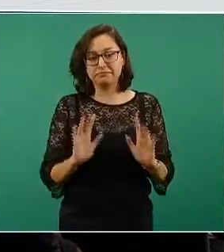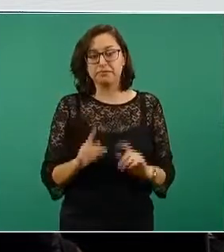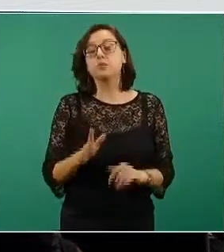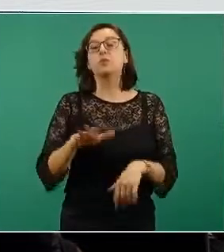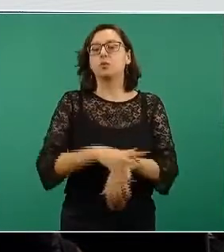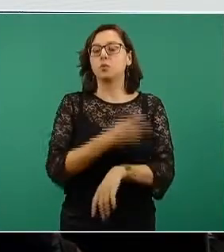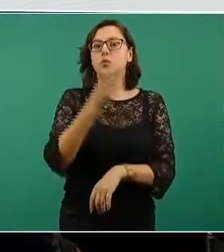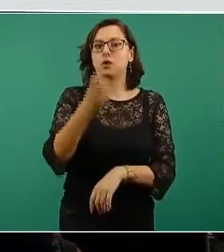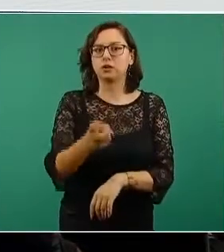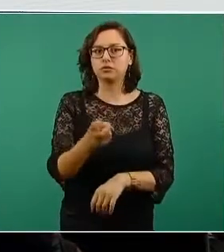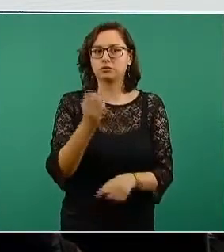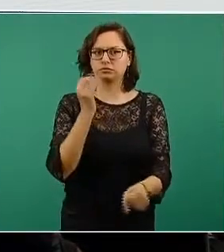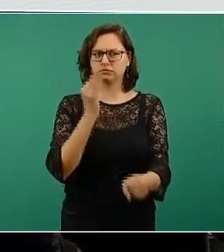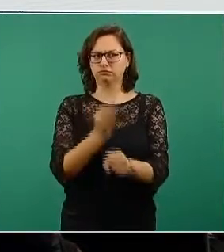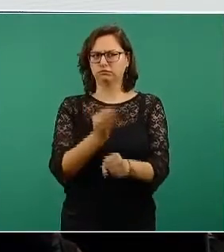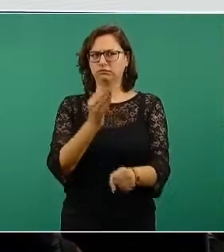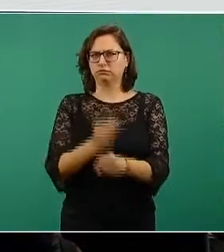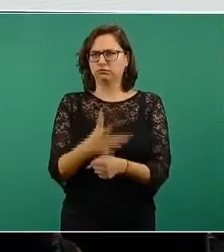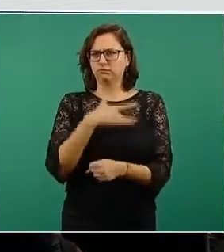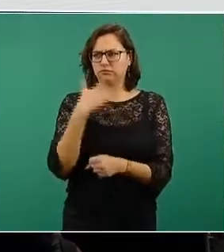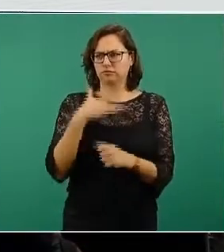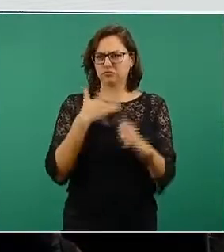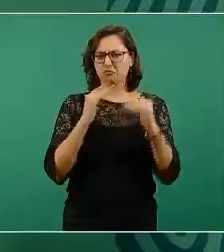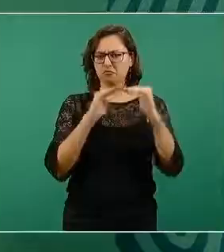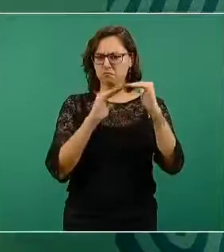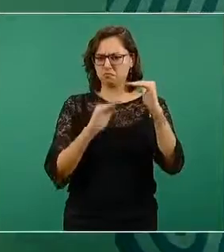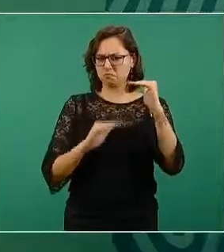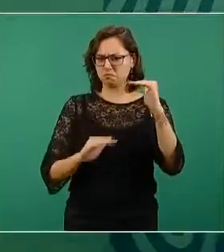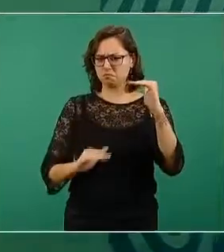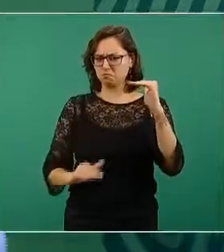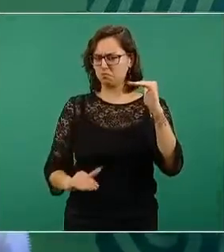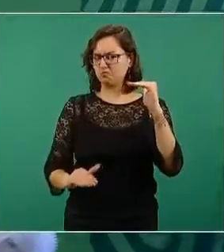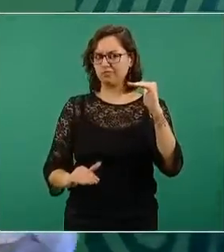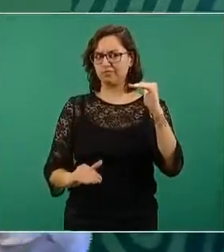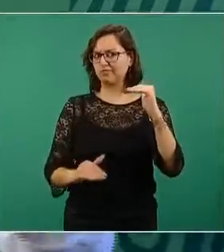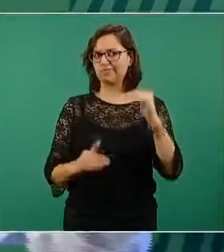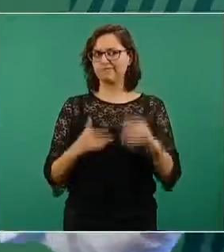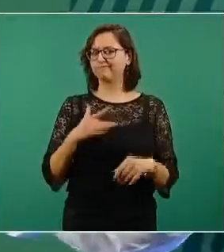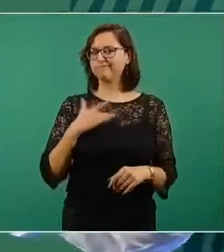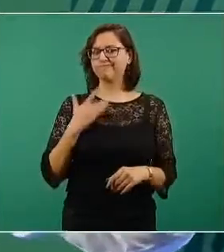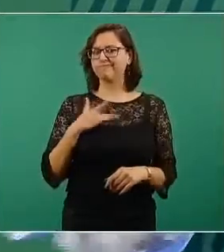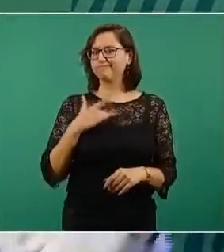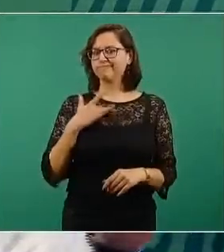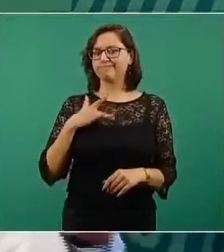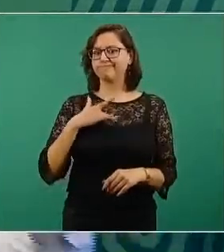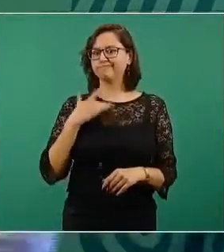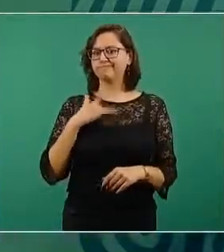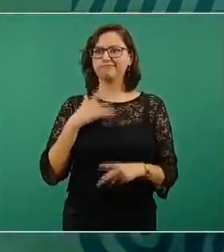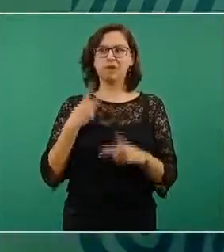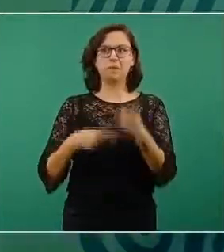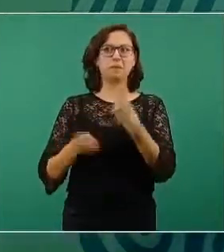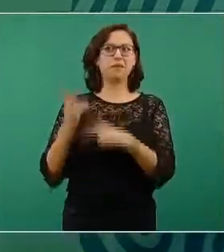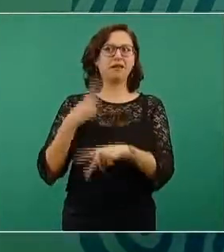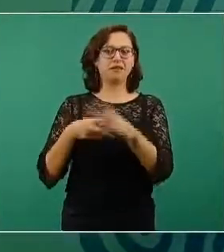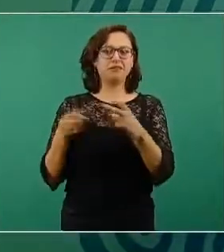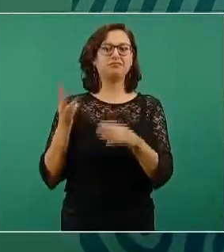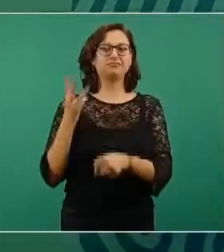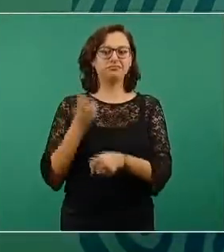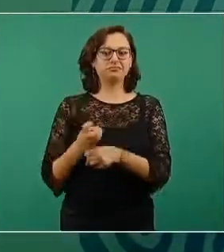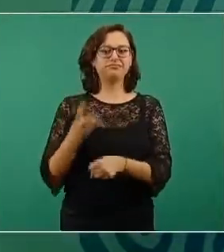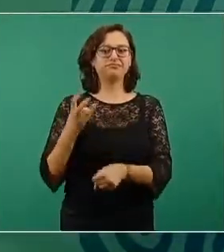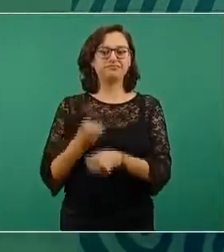razón, en este momento, preferimos hacer una modificación a nuestra perspectiva original,